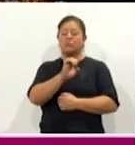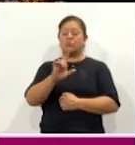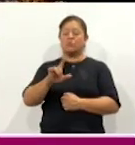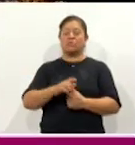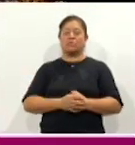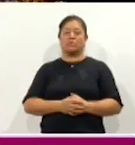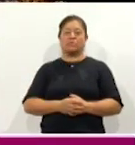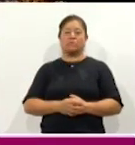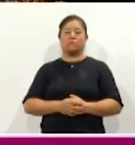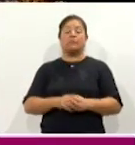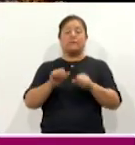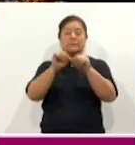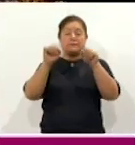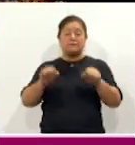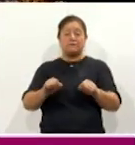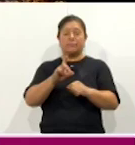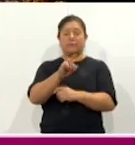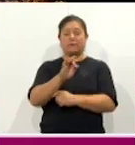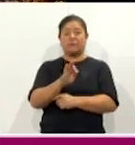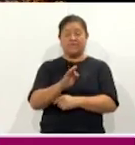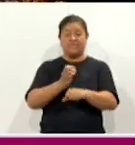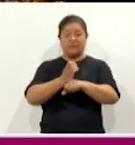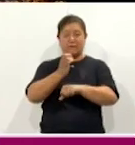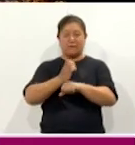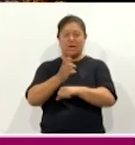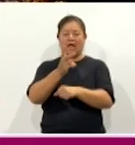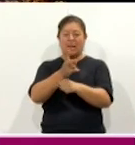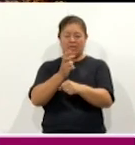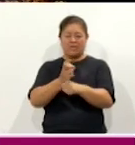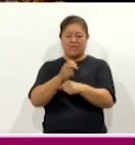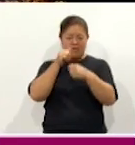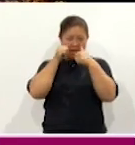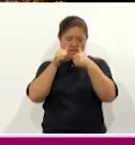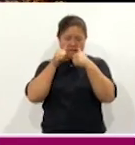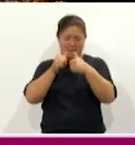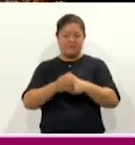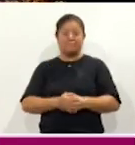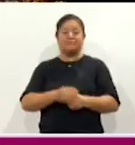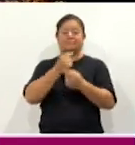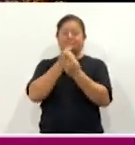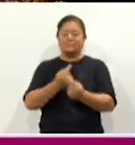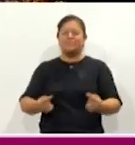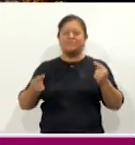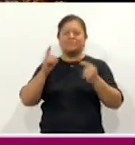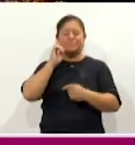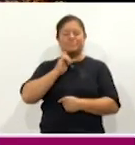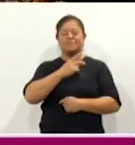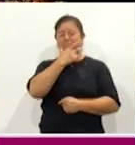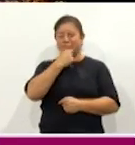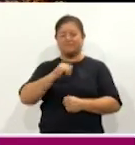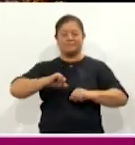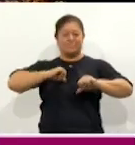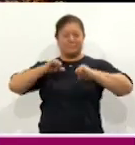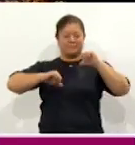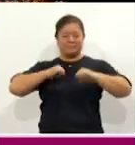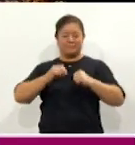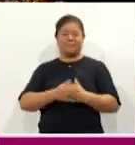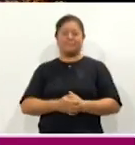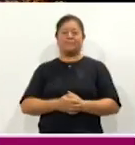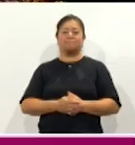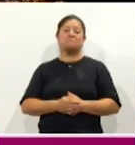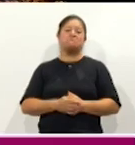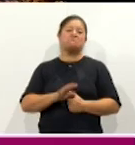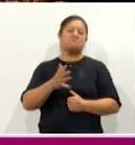Y el sistema estatal DIF tiene una atenta invitación para niñas, niños y adolescentes en un